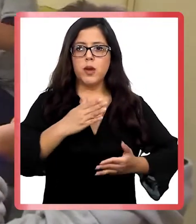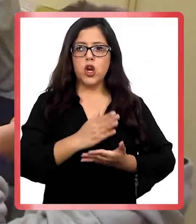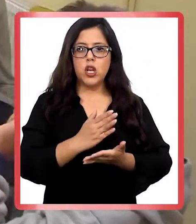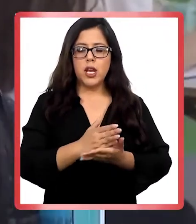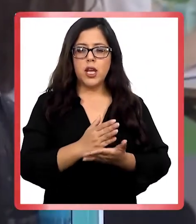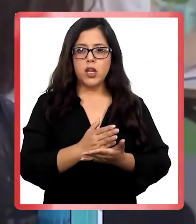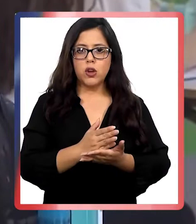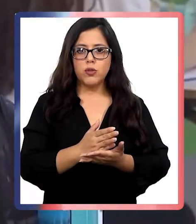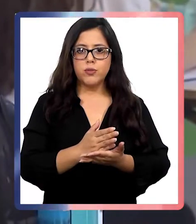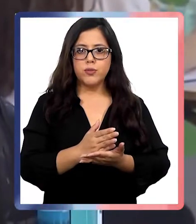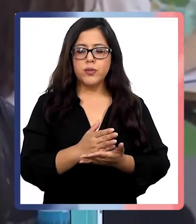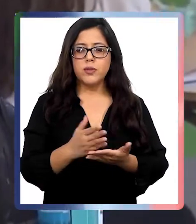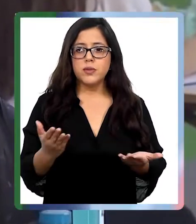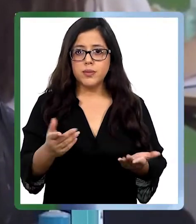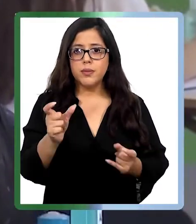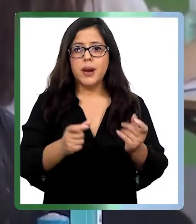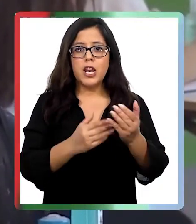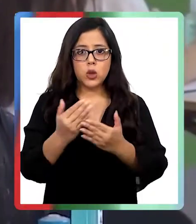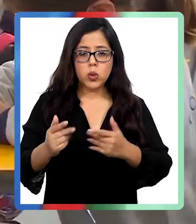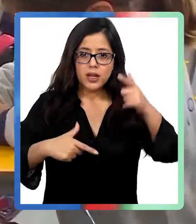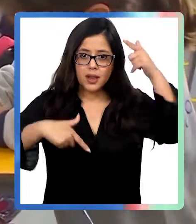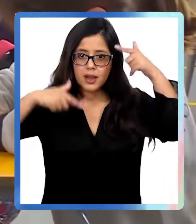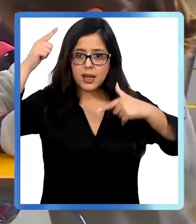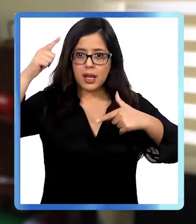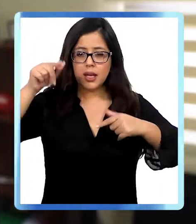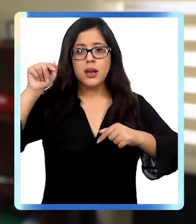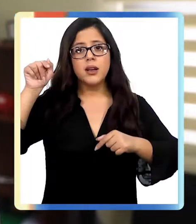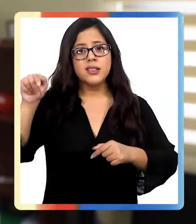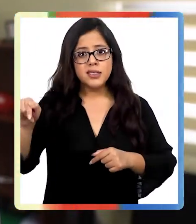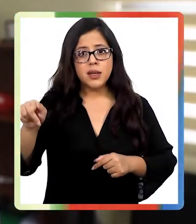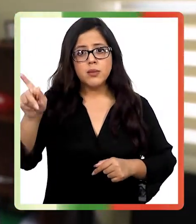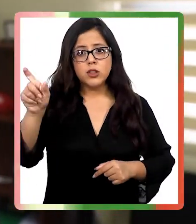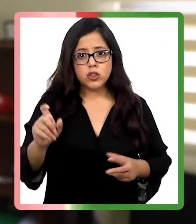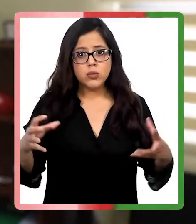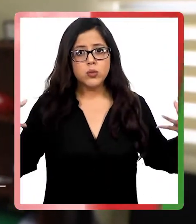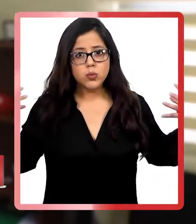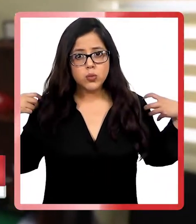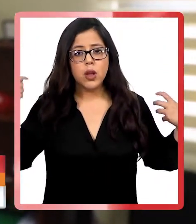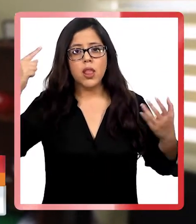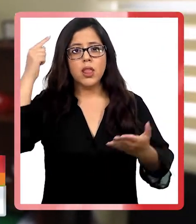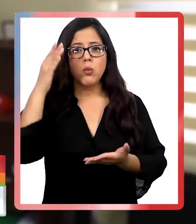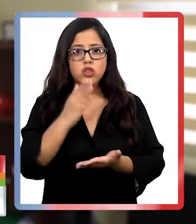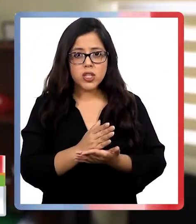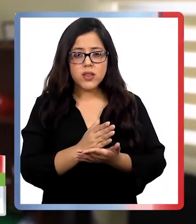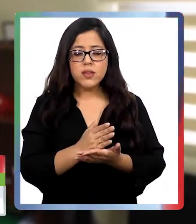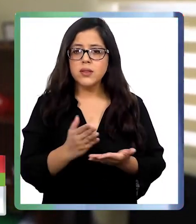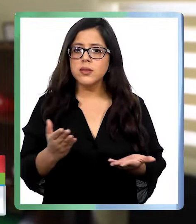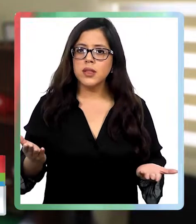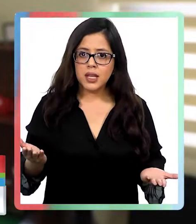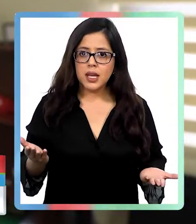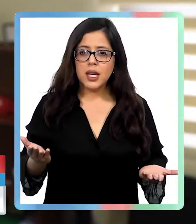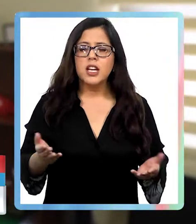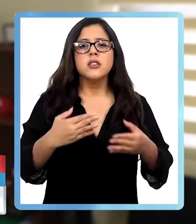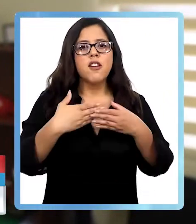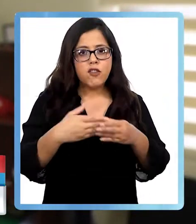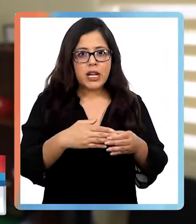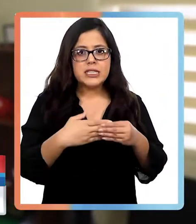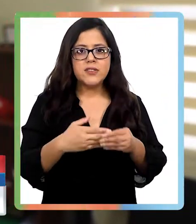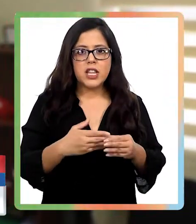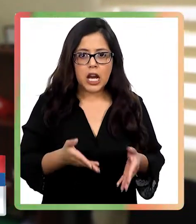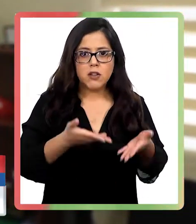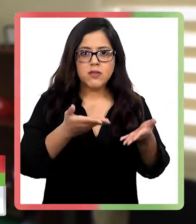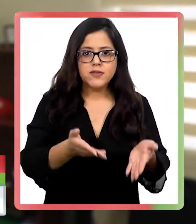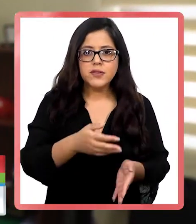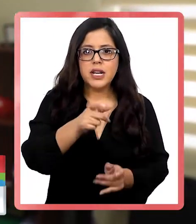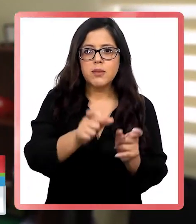educacionales para los alumnos de Talca. Y él como sostenedor ha tomado la decisión de darle la flexibilidad a los apoderados